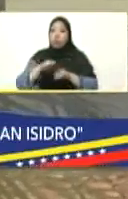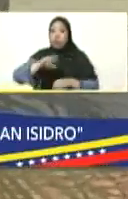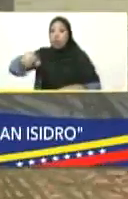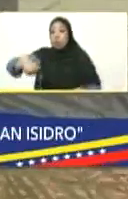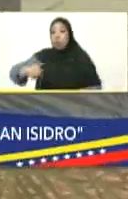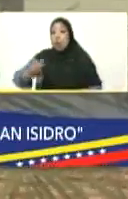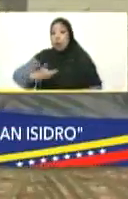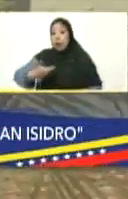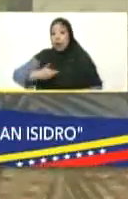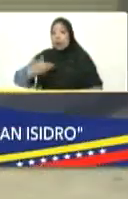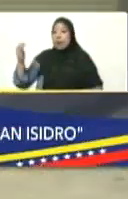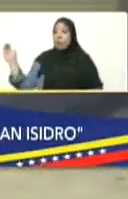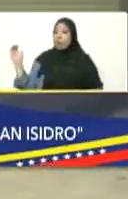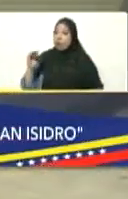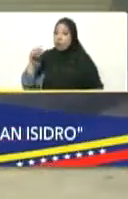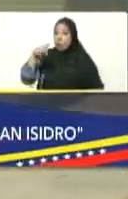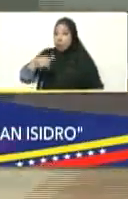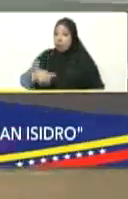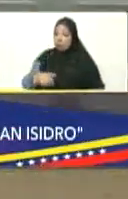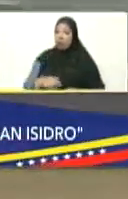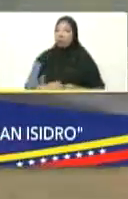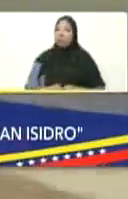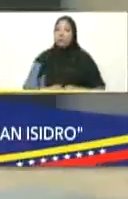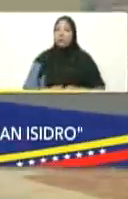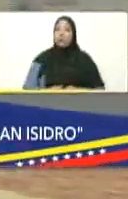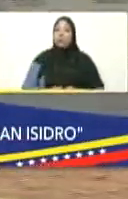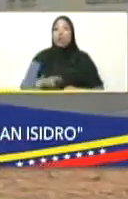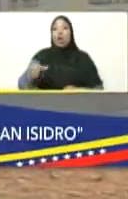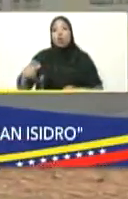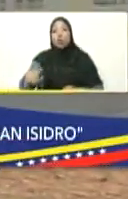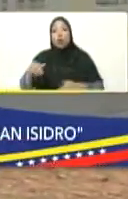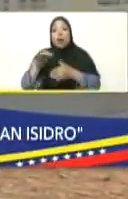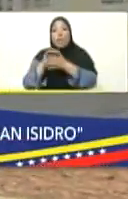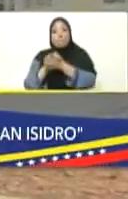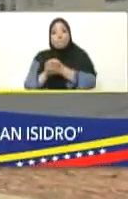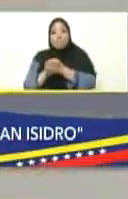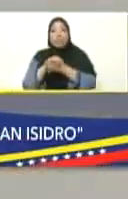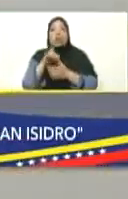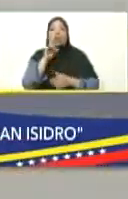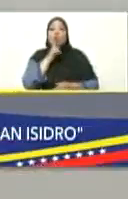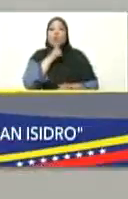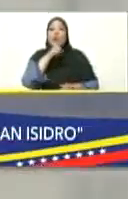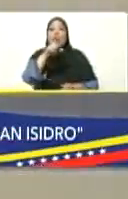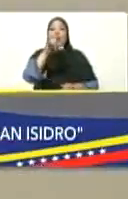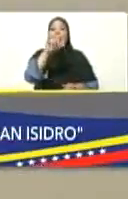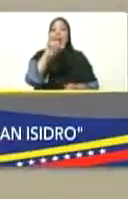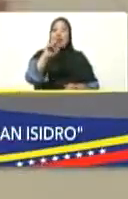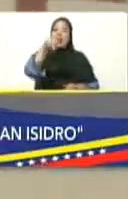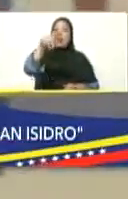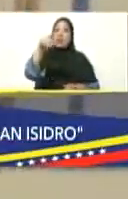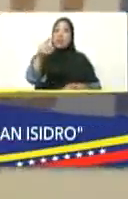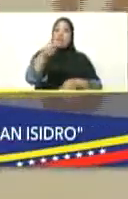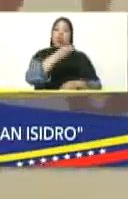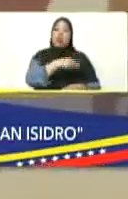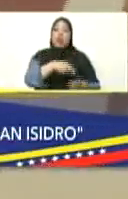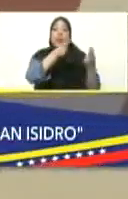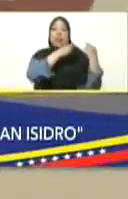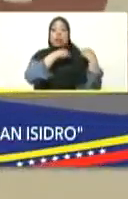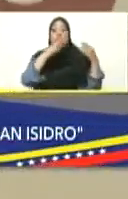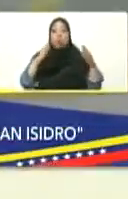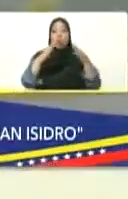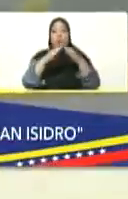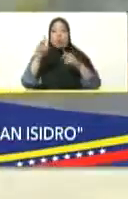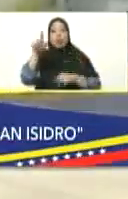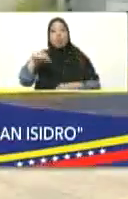alcalde Argenis Cumare, está también nuestra compatriota Linda Briseño, directora nacional de la inmobiliaria y está nuestra